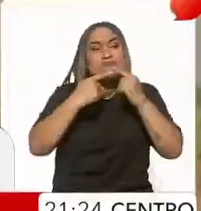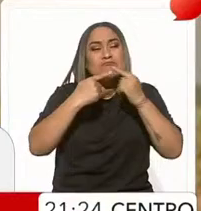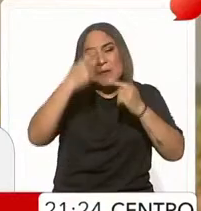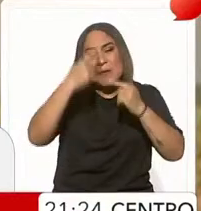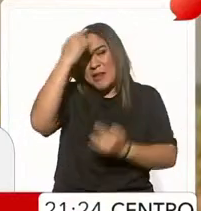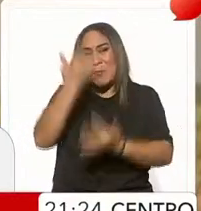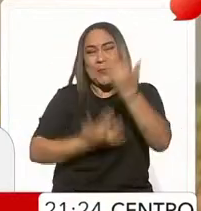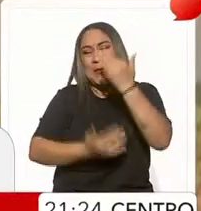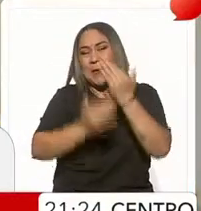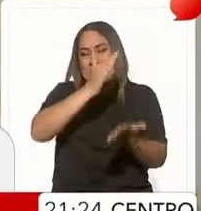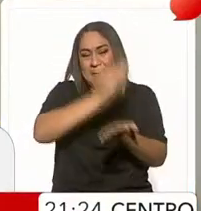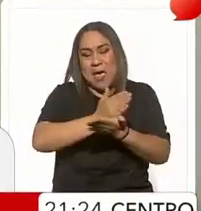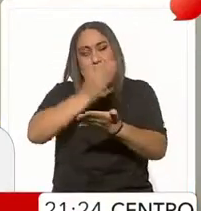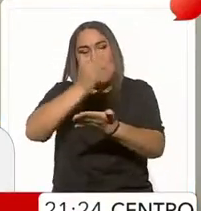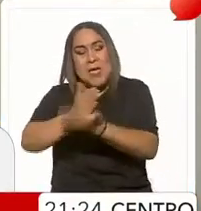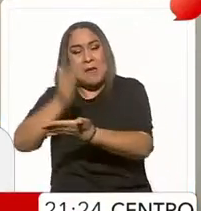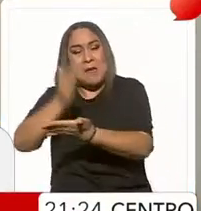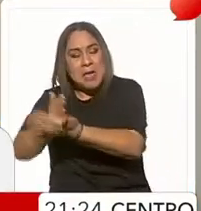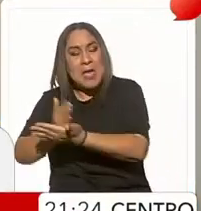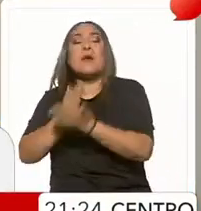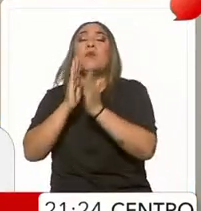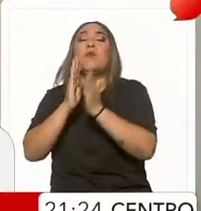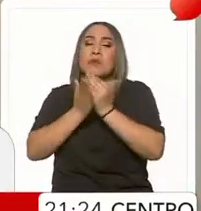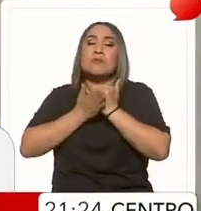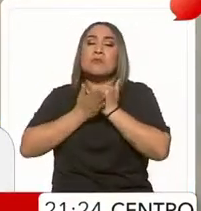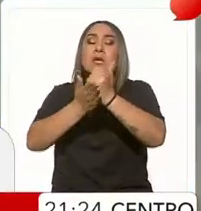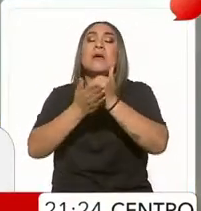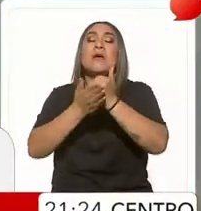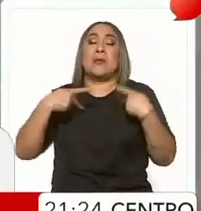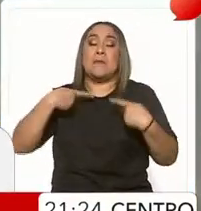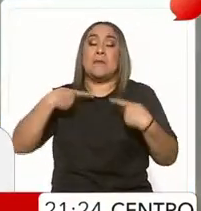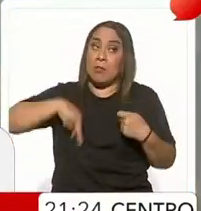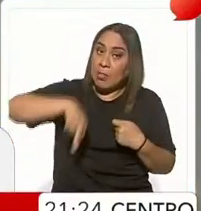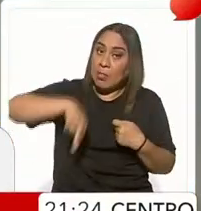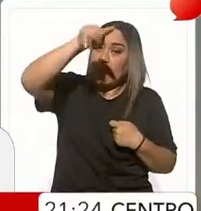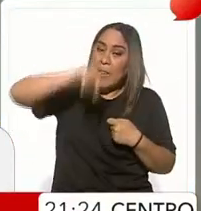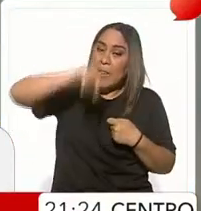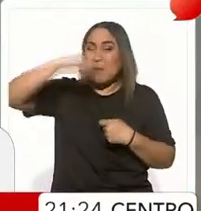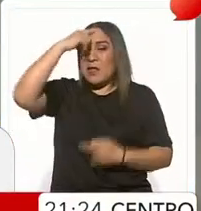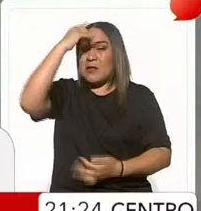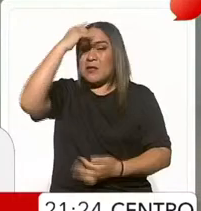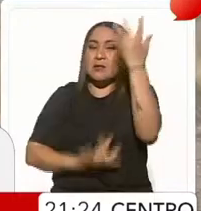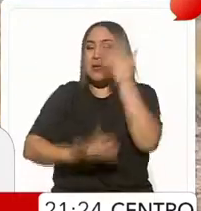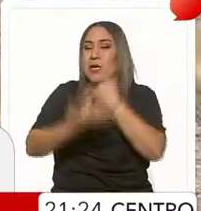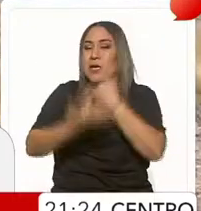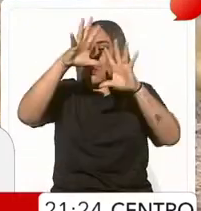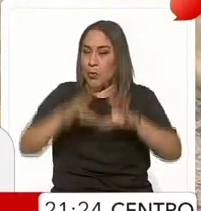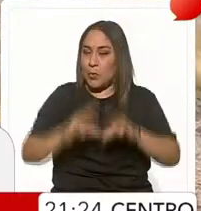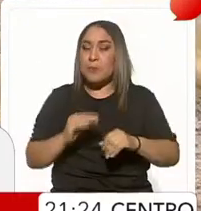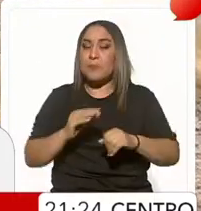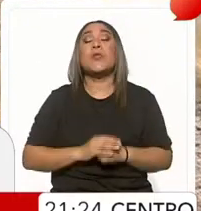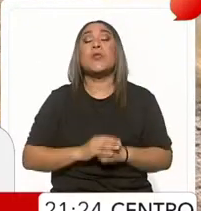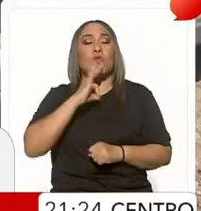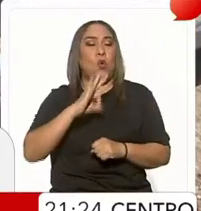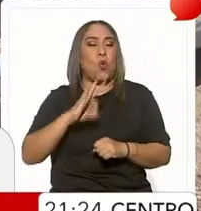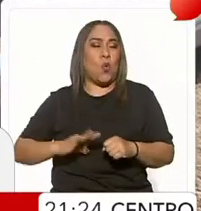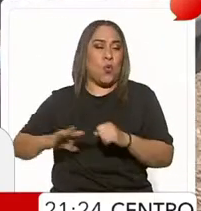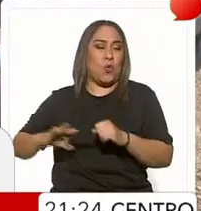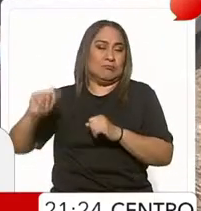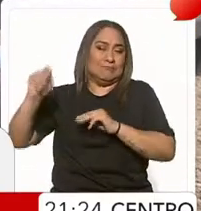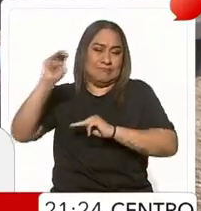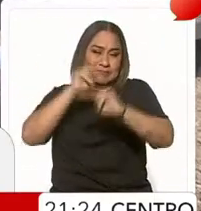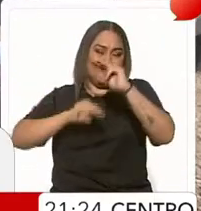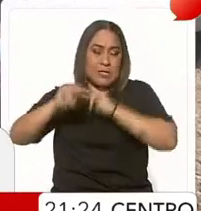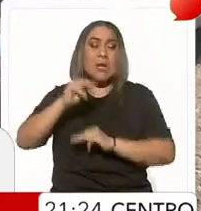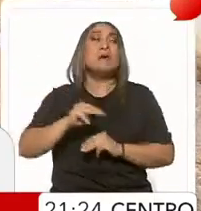y facilitar el acceso y descenso de las brigadas que trabajan en la sofocación del fuego. En el Nevado de Toluca, las autoridades